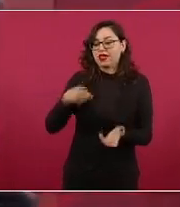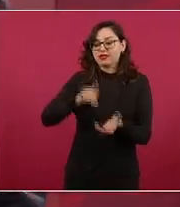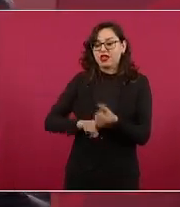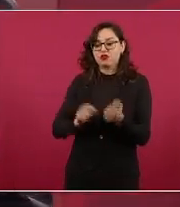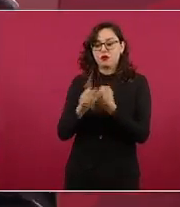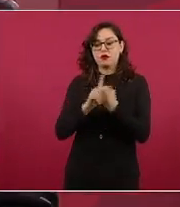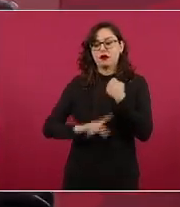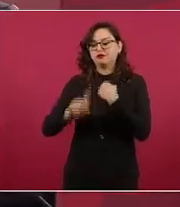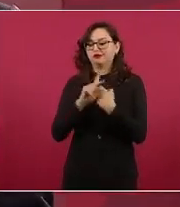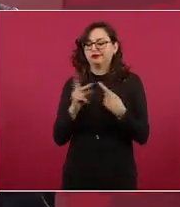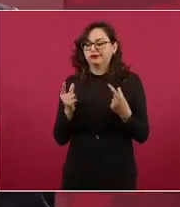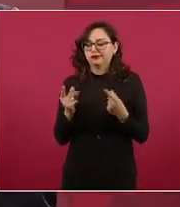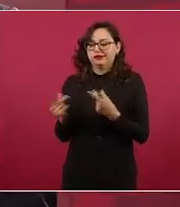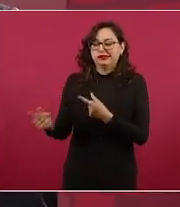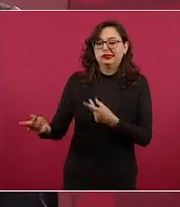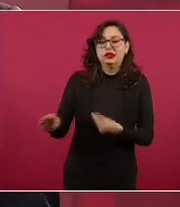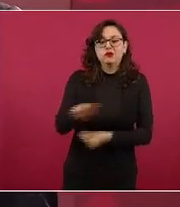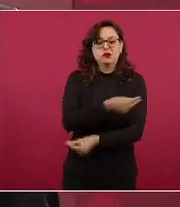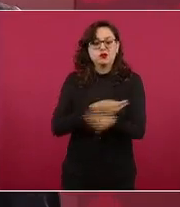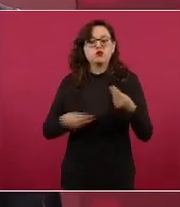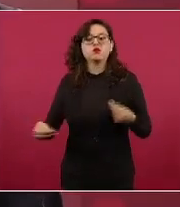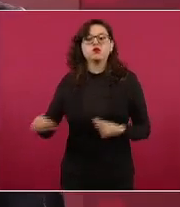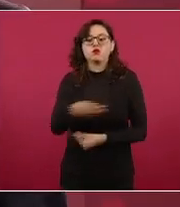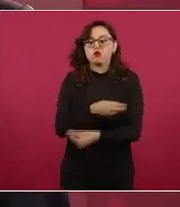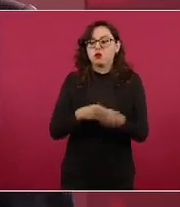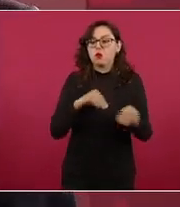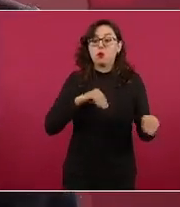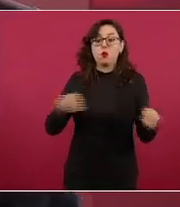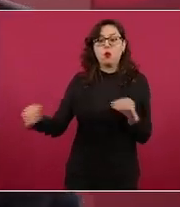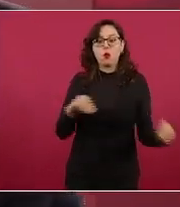que los pueblos produzcan